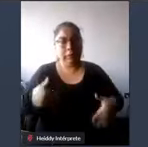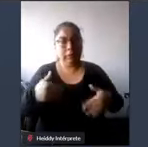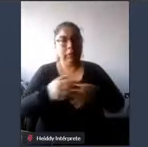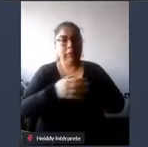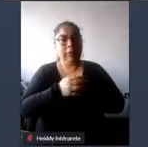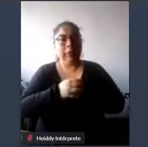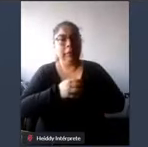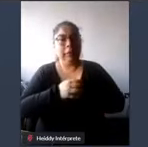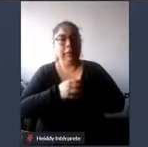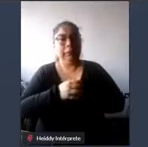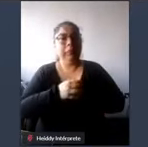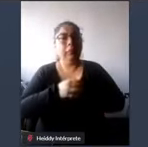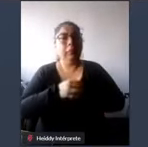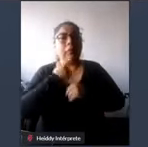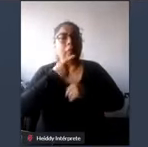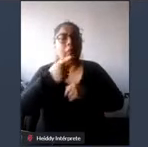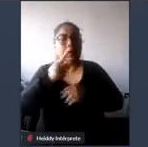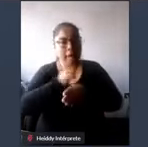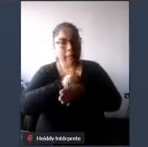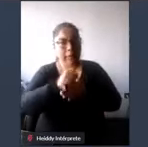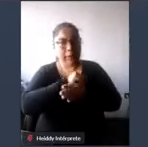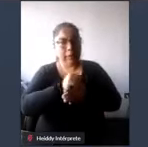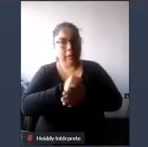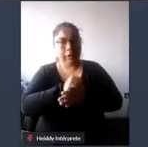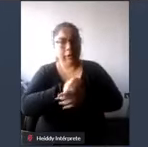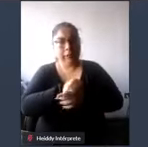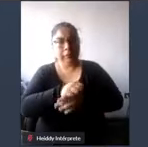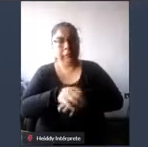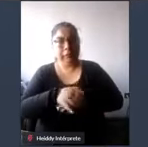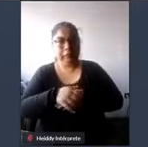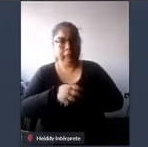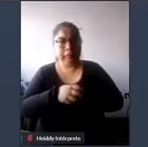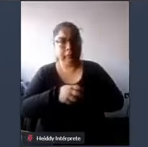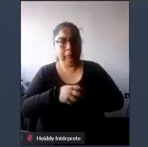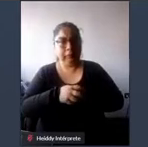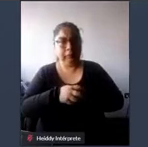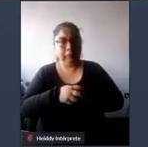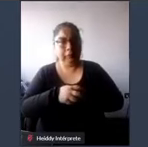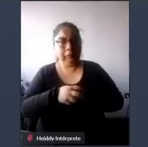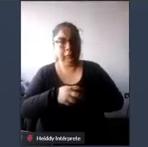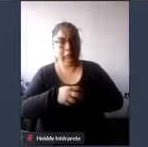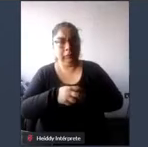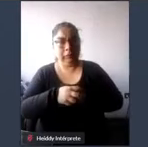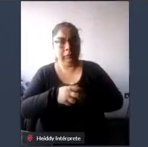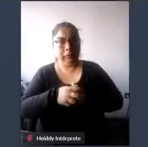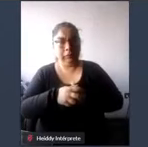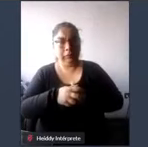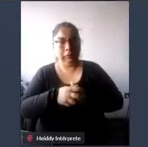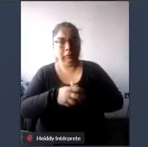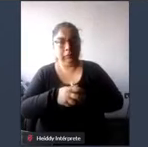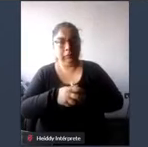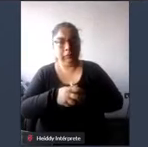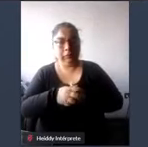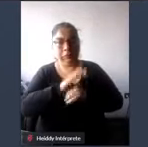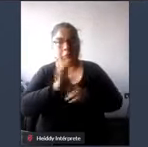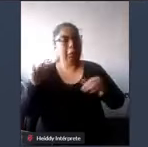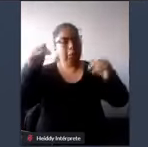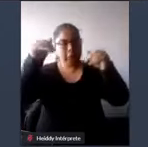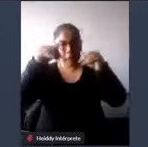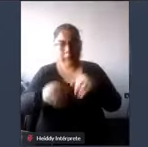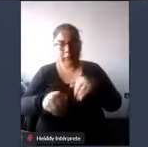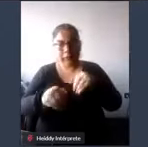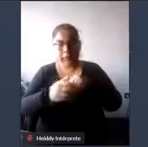afortunadamente esa práctica ha quedado este ha caído en desuso ¿no?